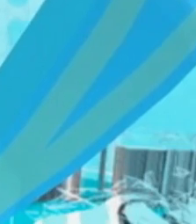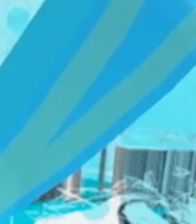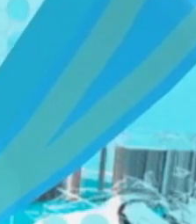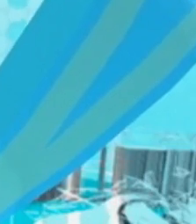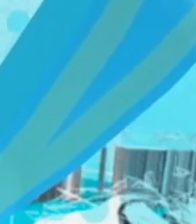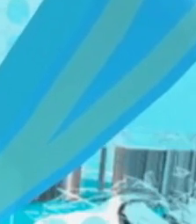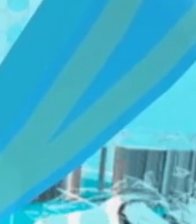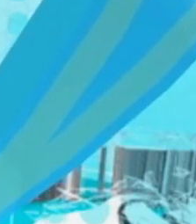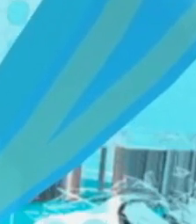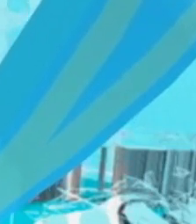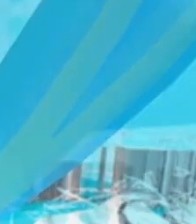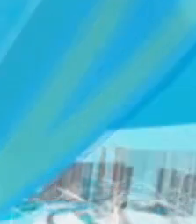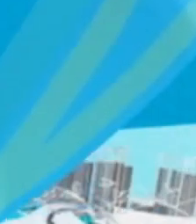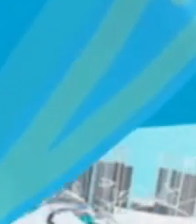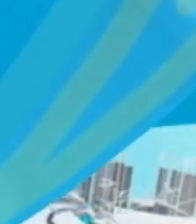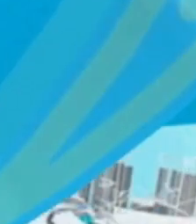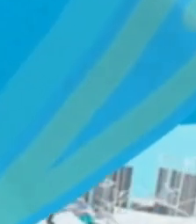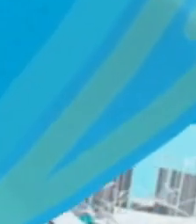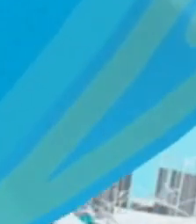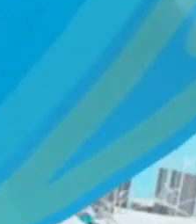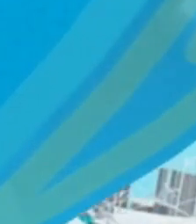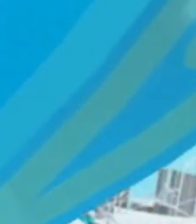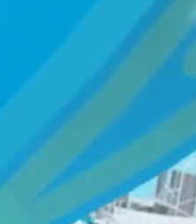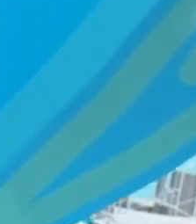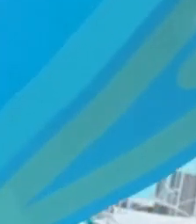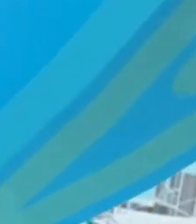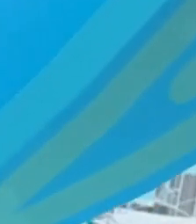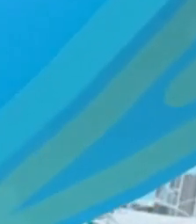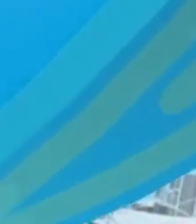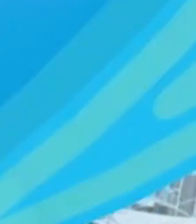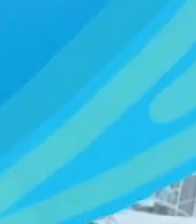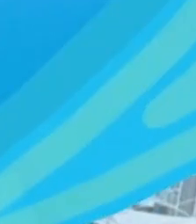Banco Popular presentó El Tipo de Cambio.